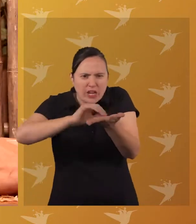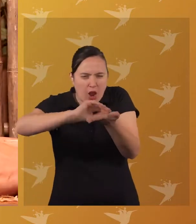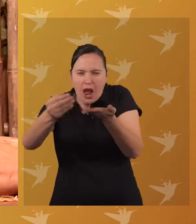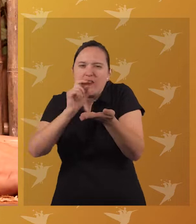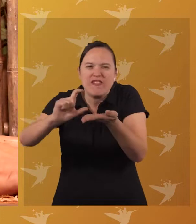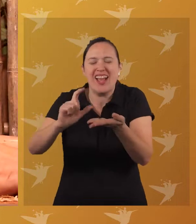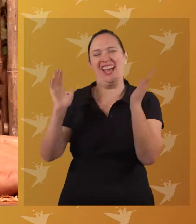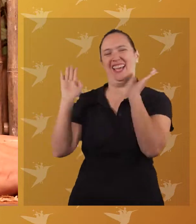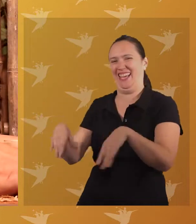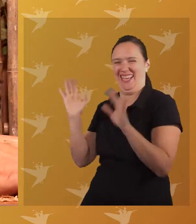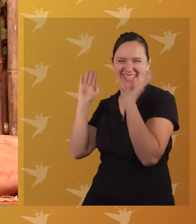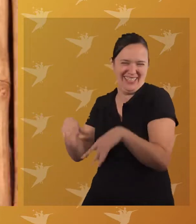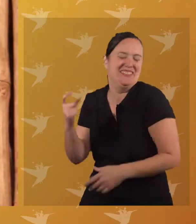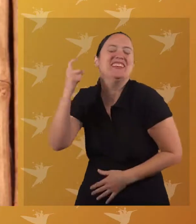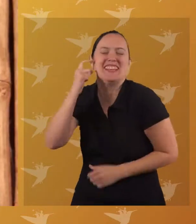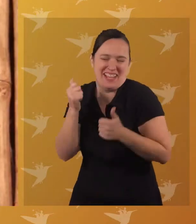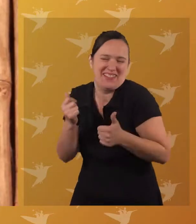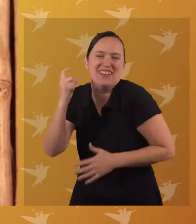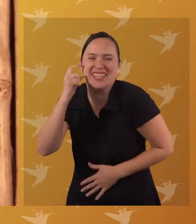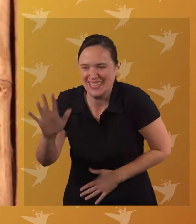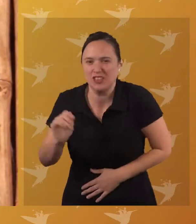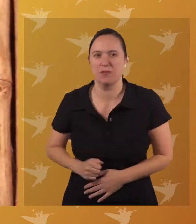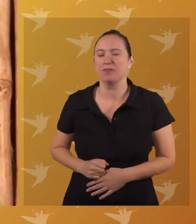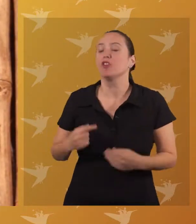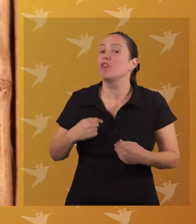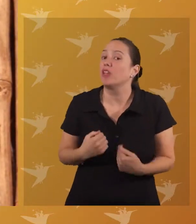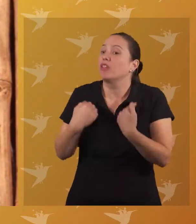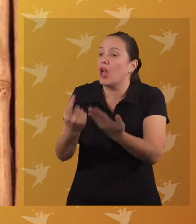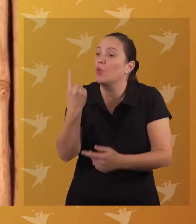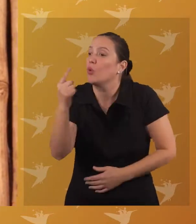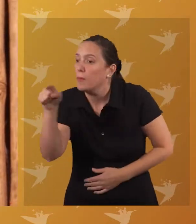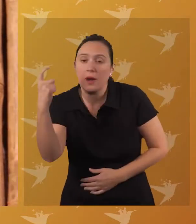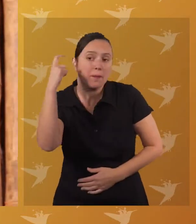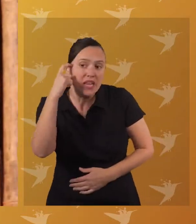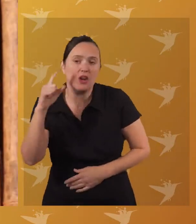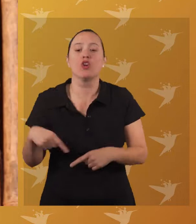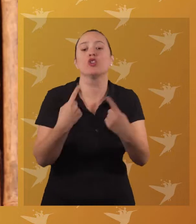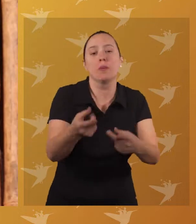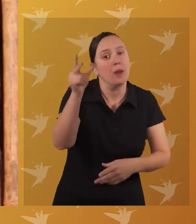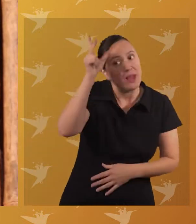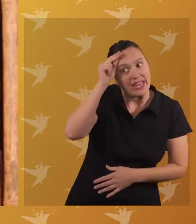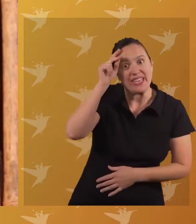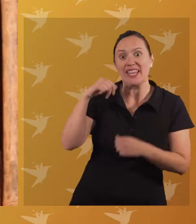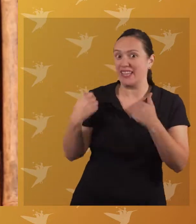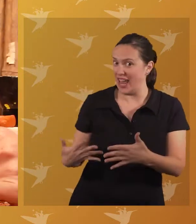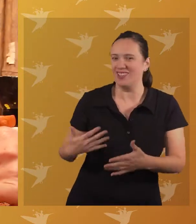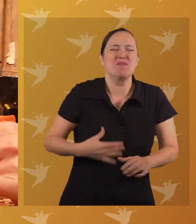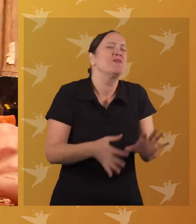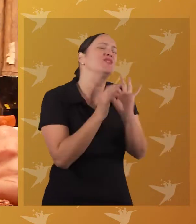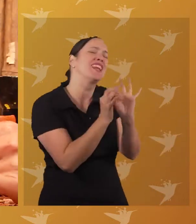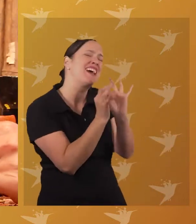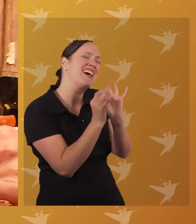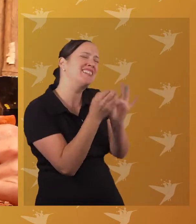¡Ay! ¡Ay! ¡Ay! ¡Ay! ¡Está bien, Miguelito! Uno para ti y uno para Margarita